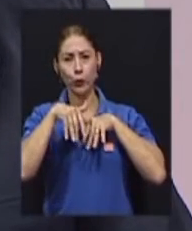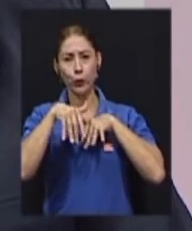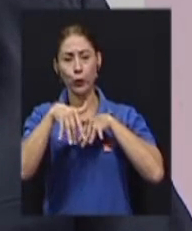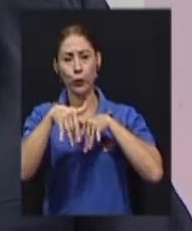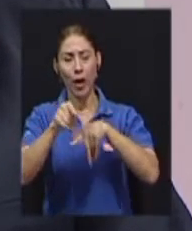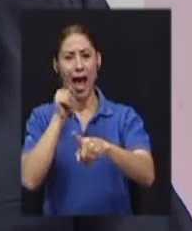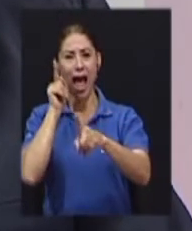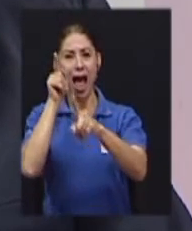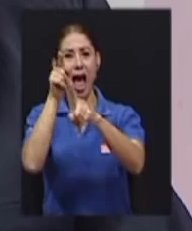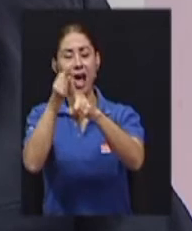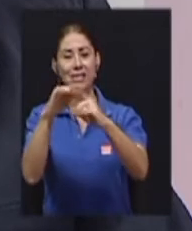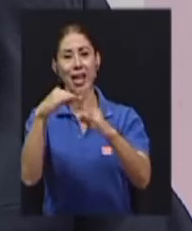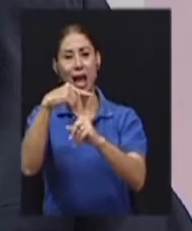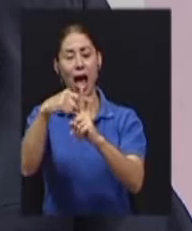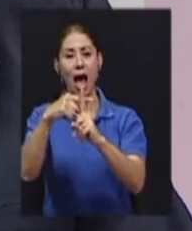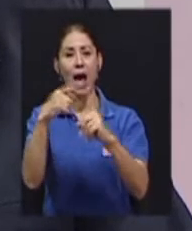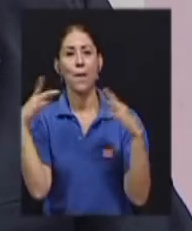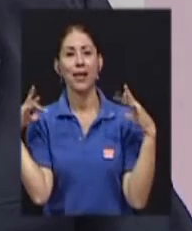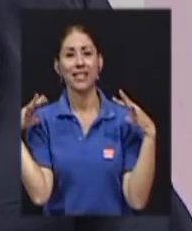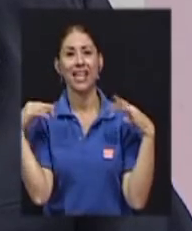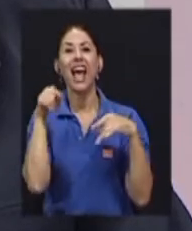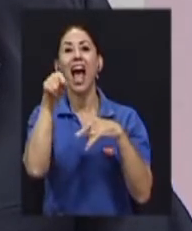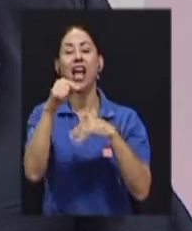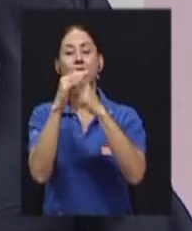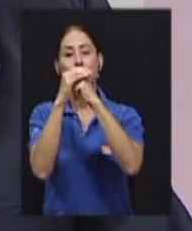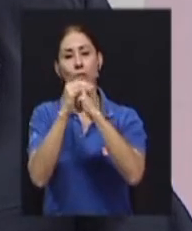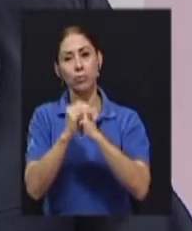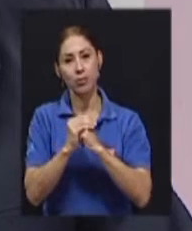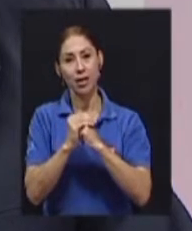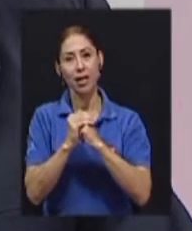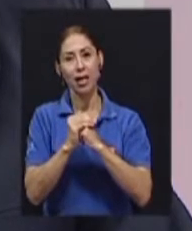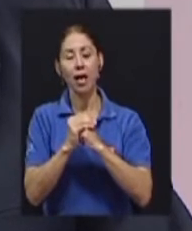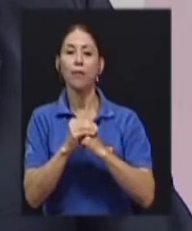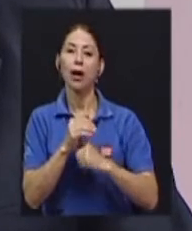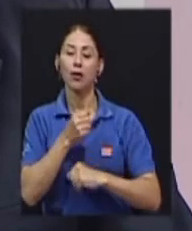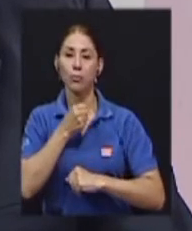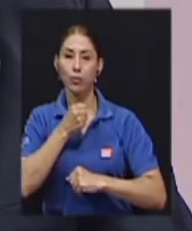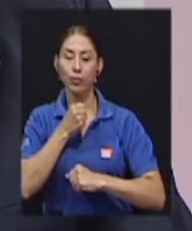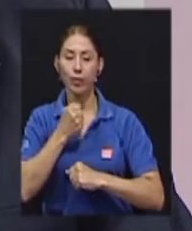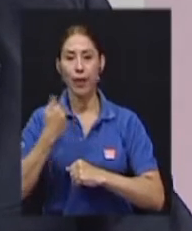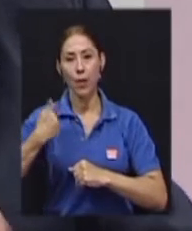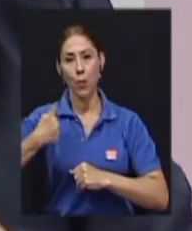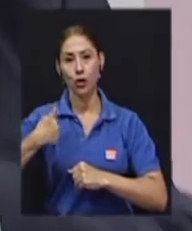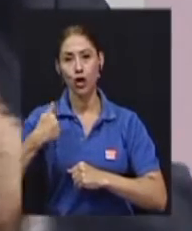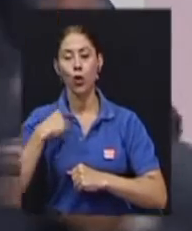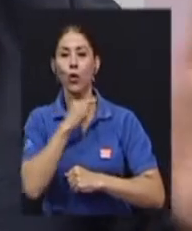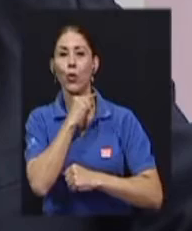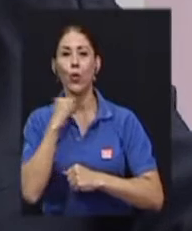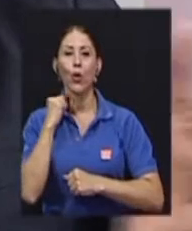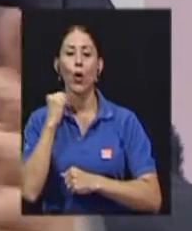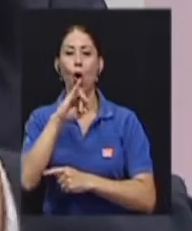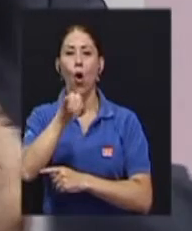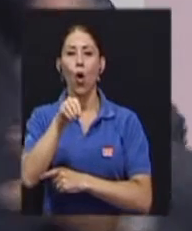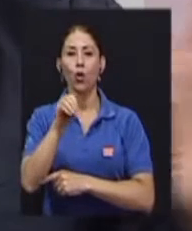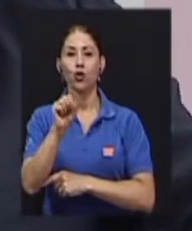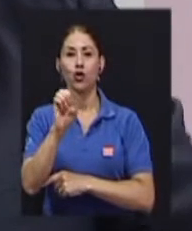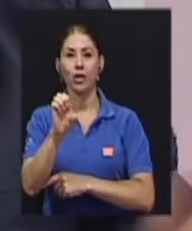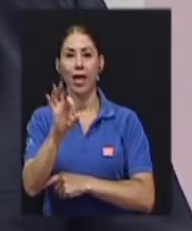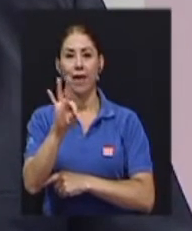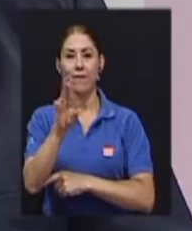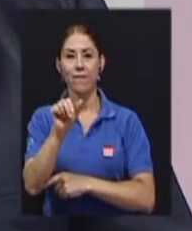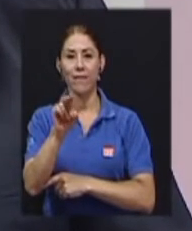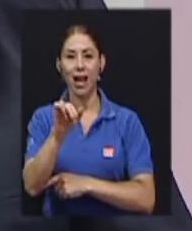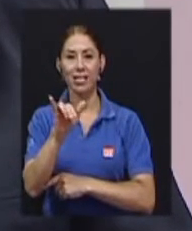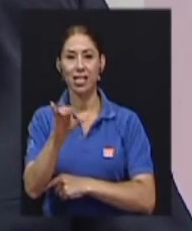va a ser presidida por Monseñor José Francisco Ulloa. Después de la misa habrá por ahí también